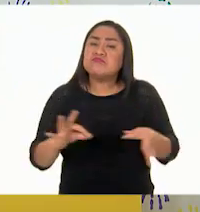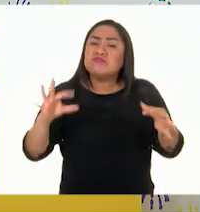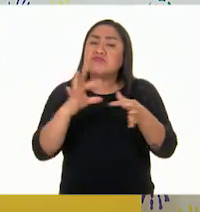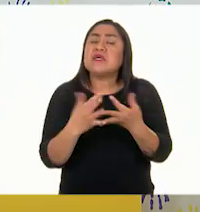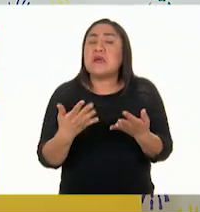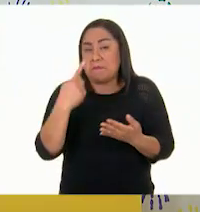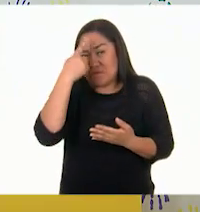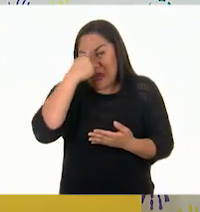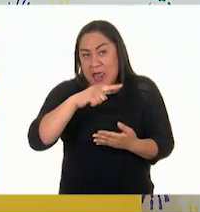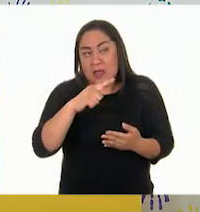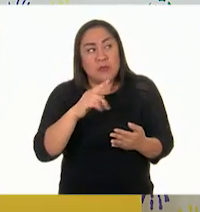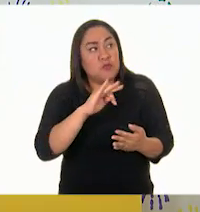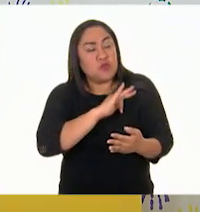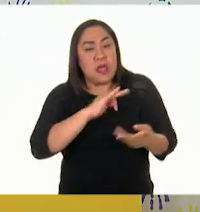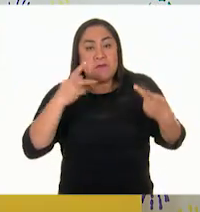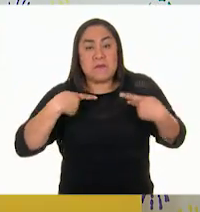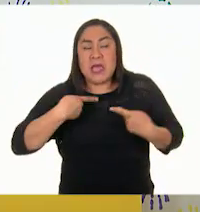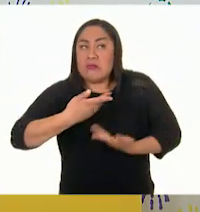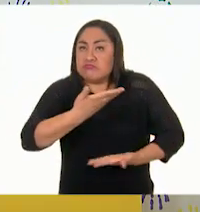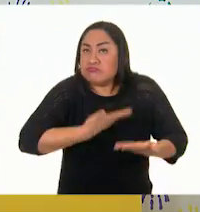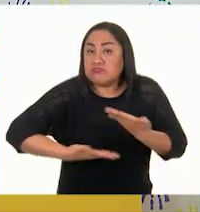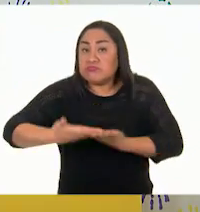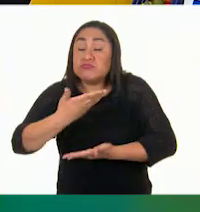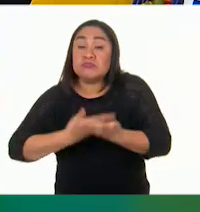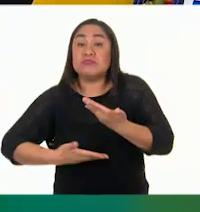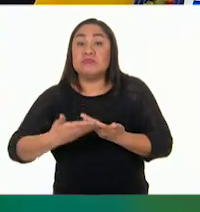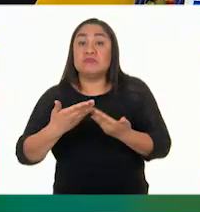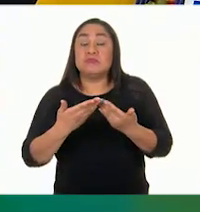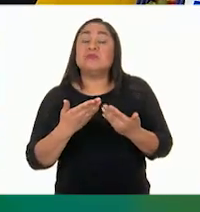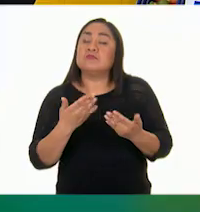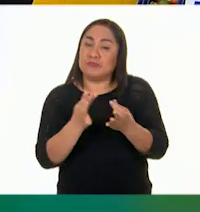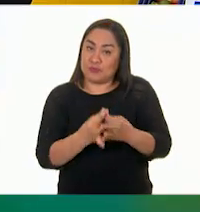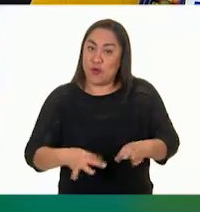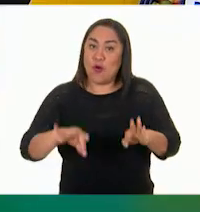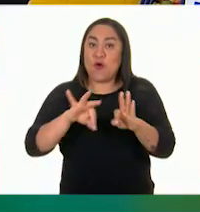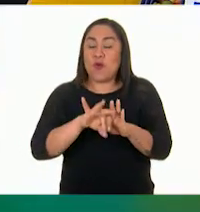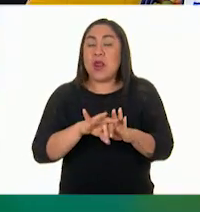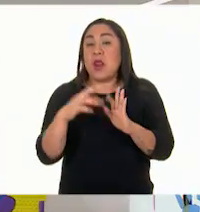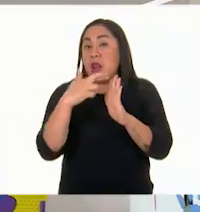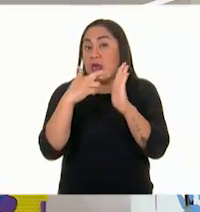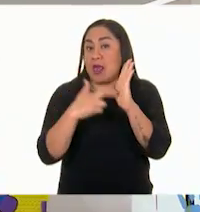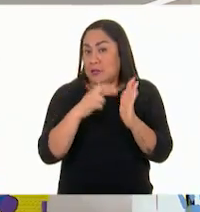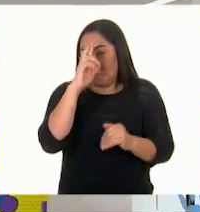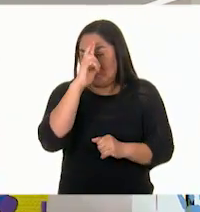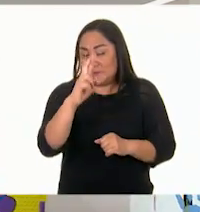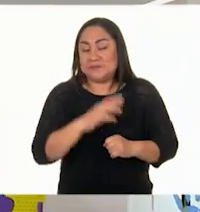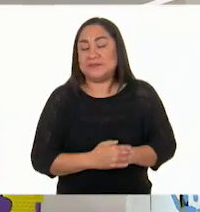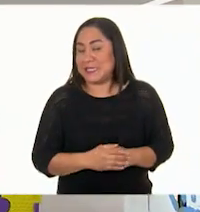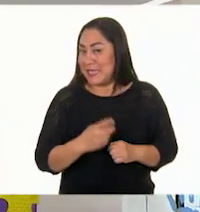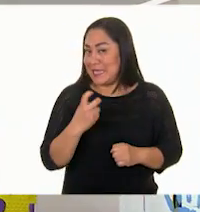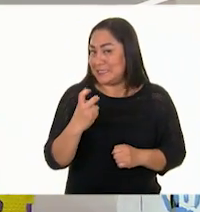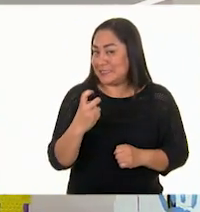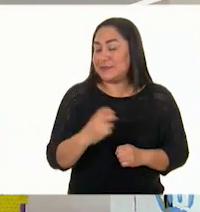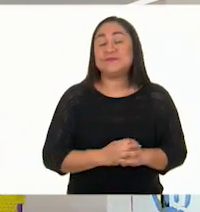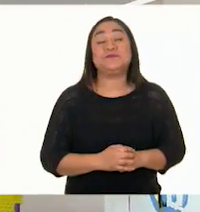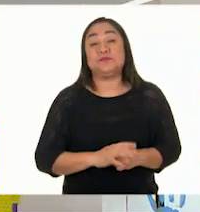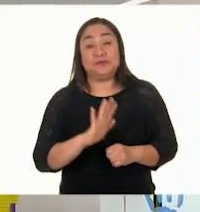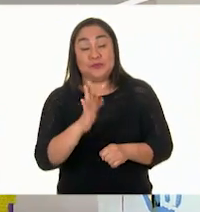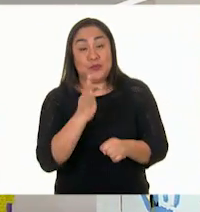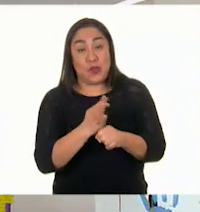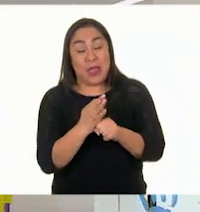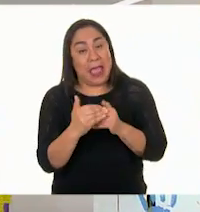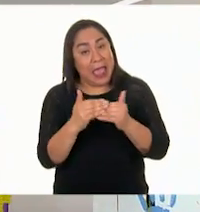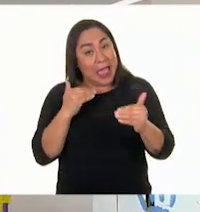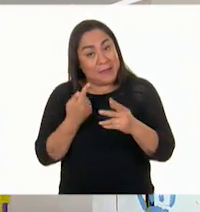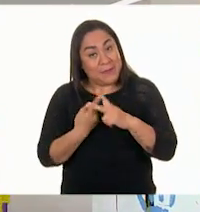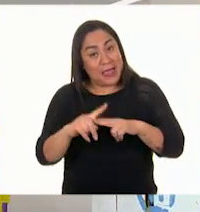convivir unos con otros es necesario respetar las reglas. Así es, pero antes de iniciar la clase, recuerden que hay que